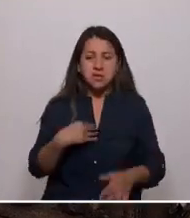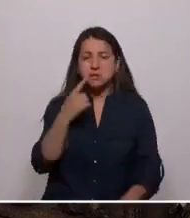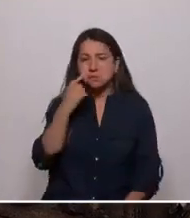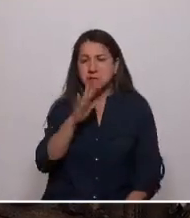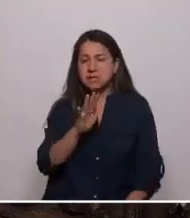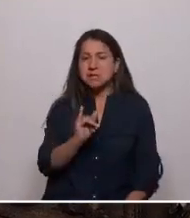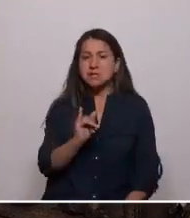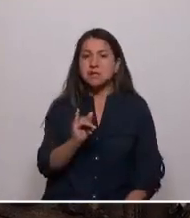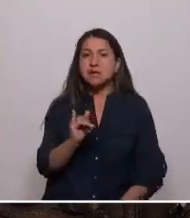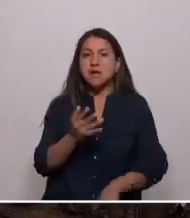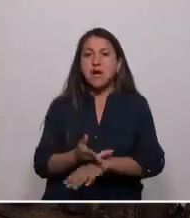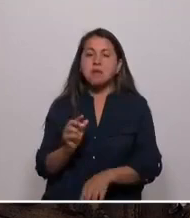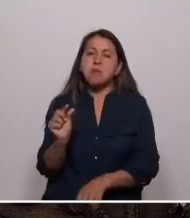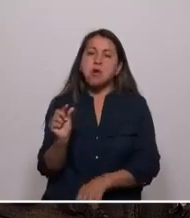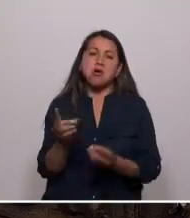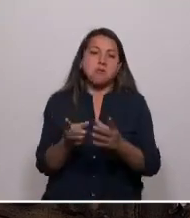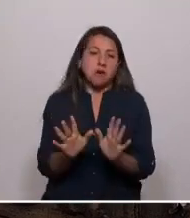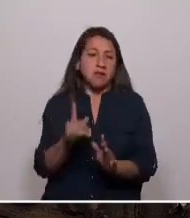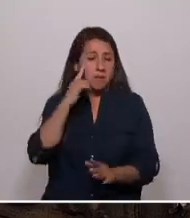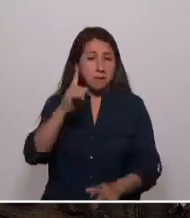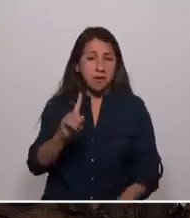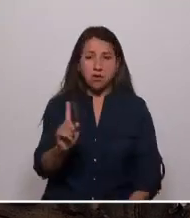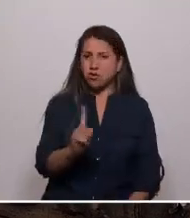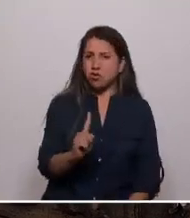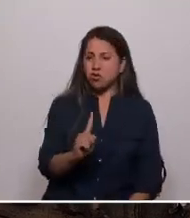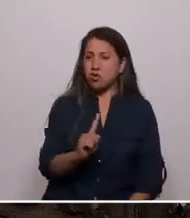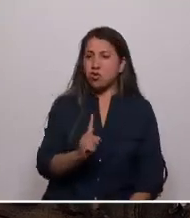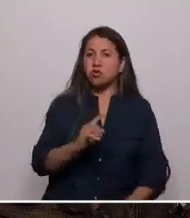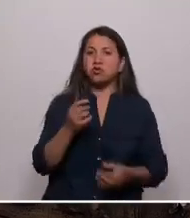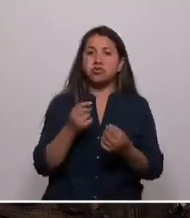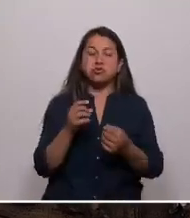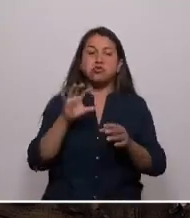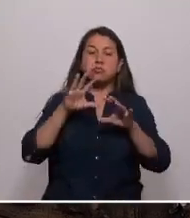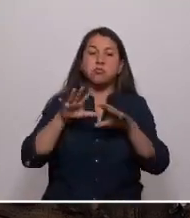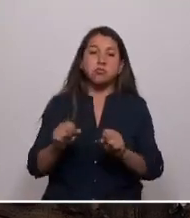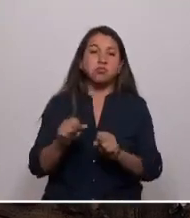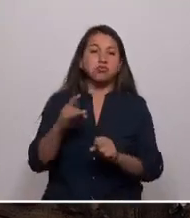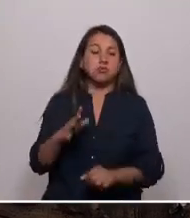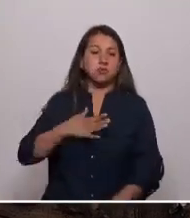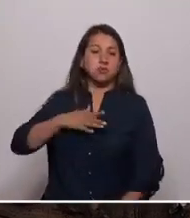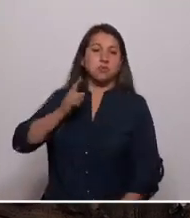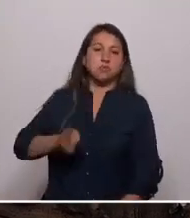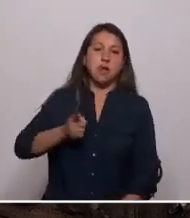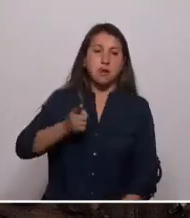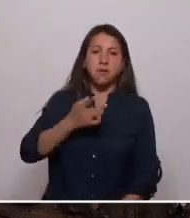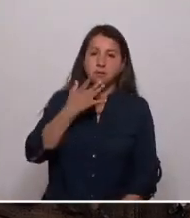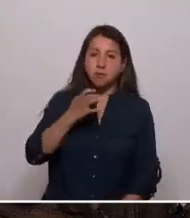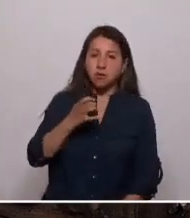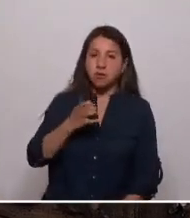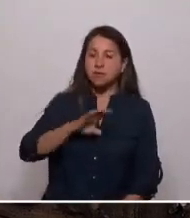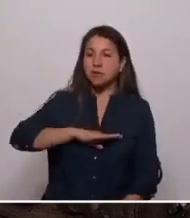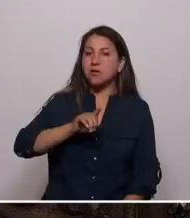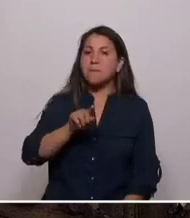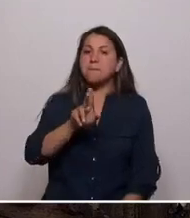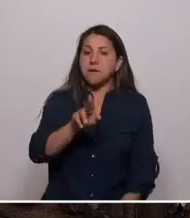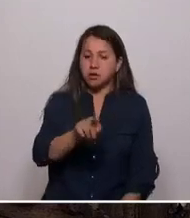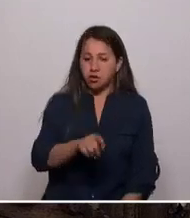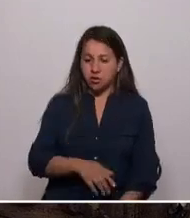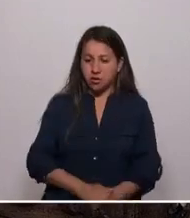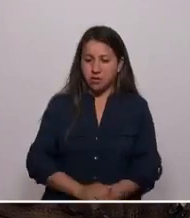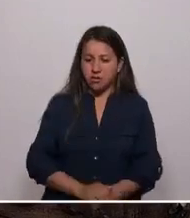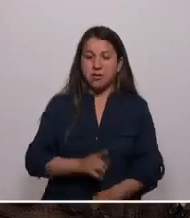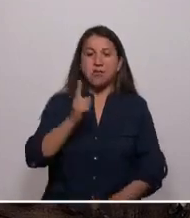cueca democrática. Pero no me hable de proletariado. Porque ser hombre y maricón es peor. Hay que ser ácido para